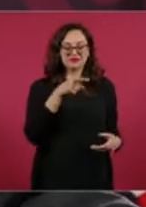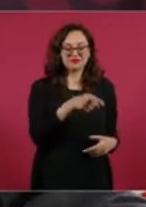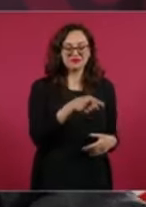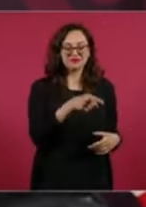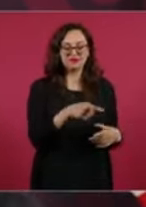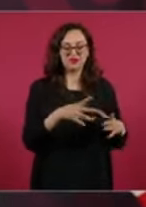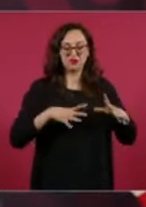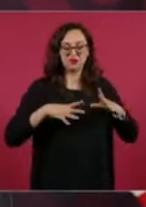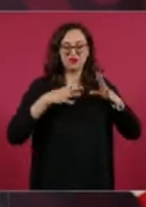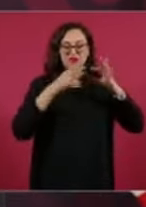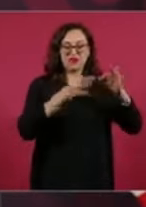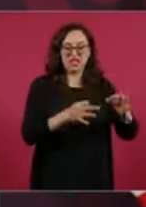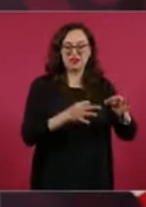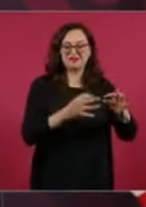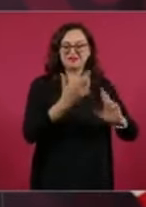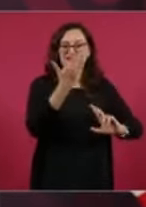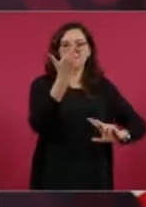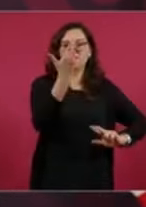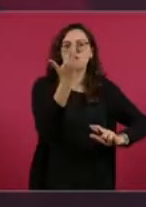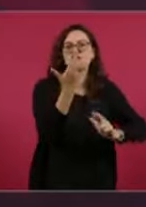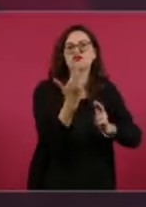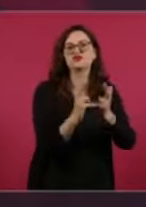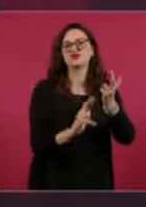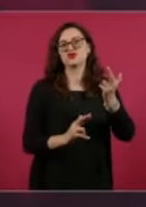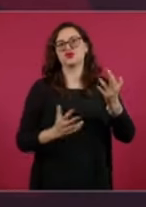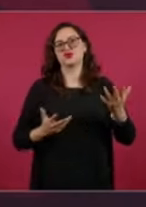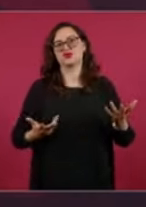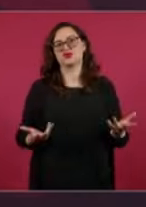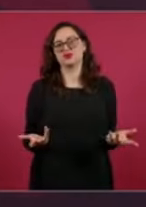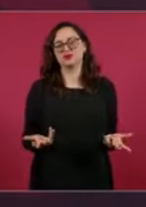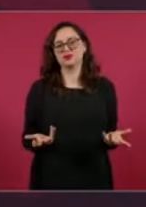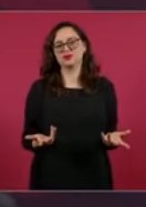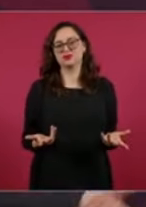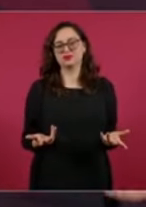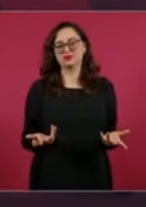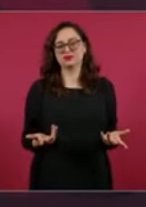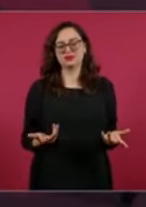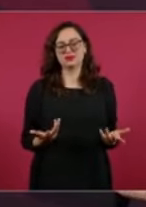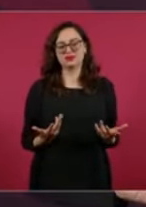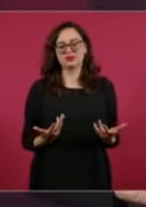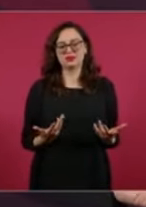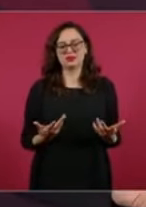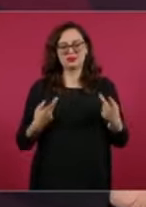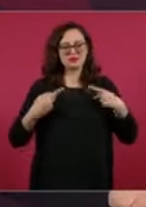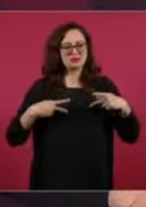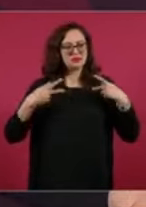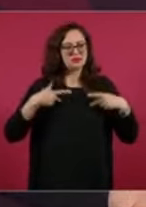social importantísimo.